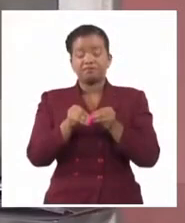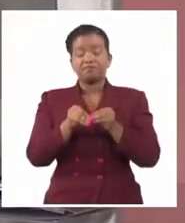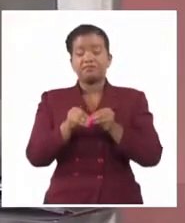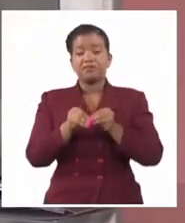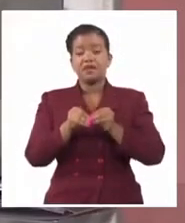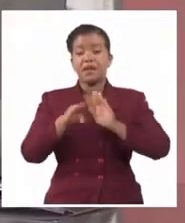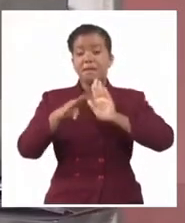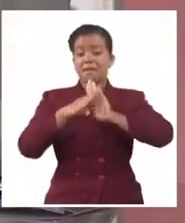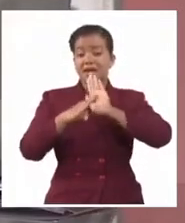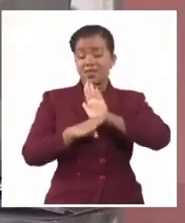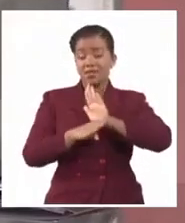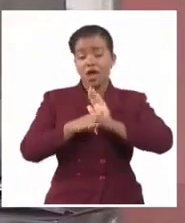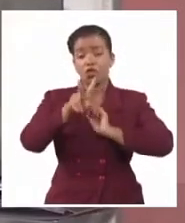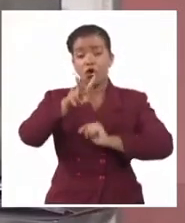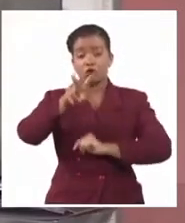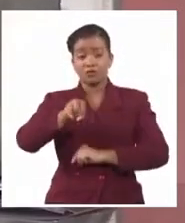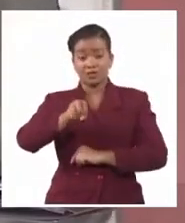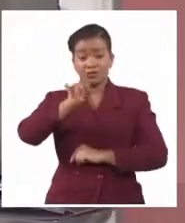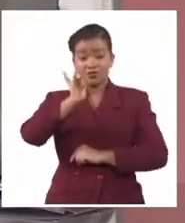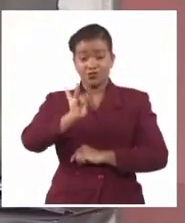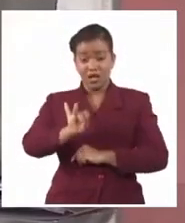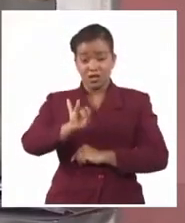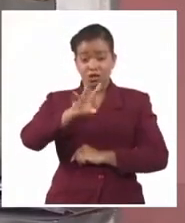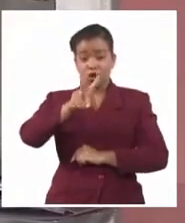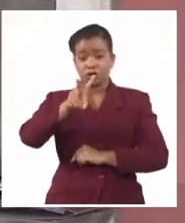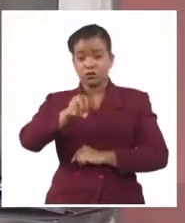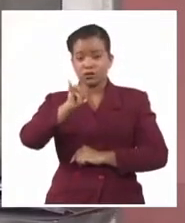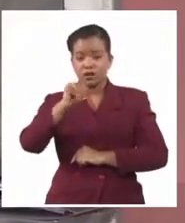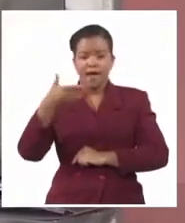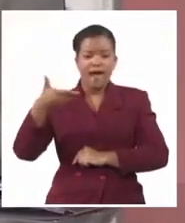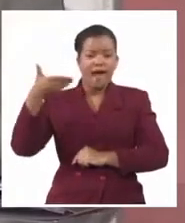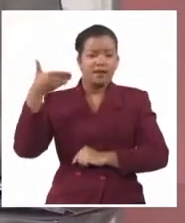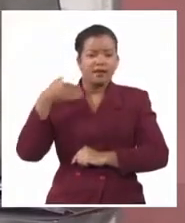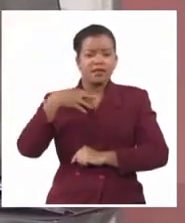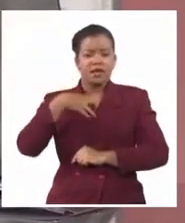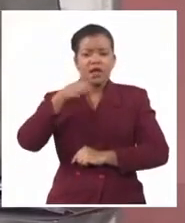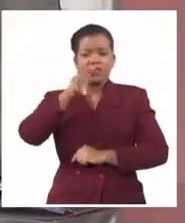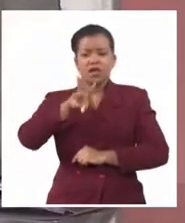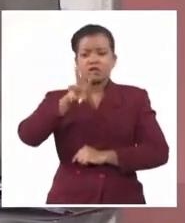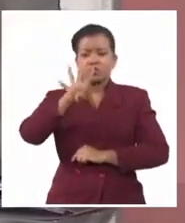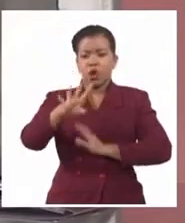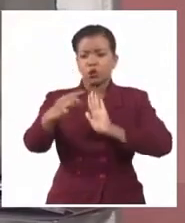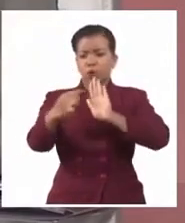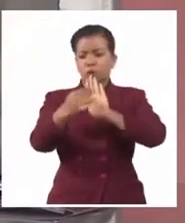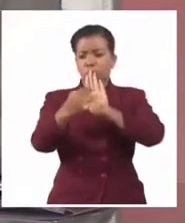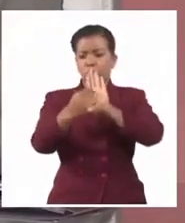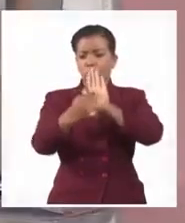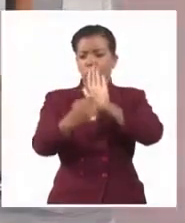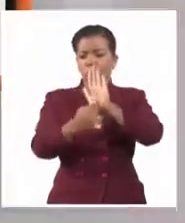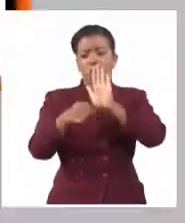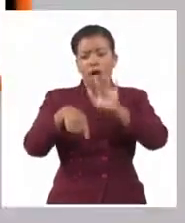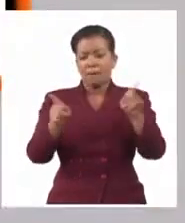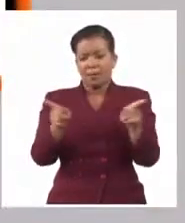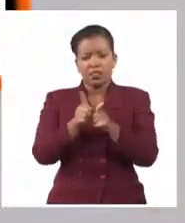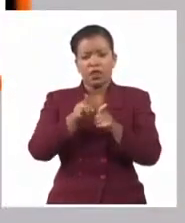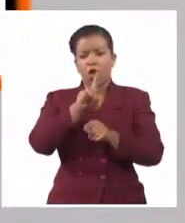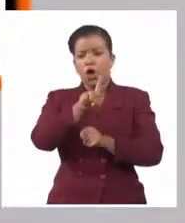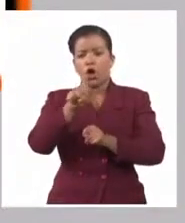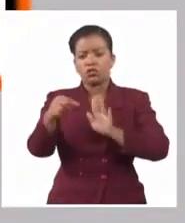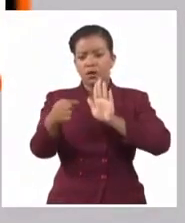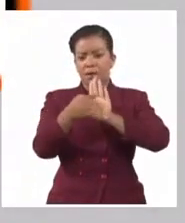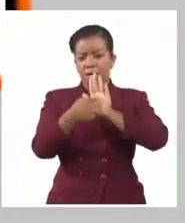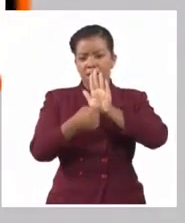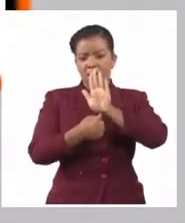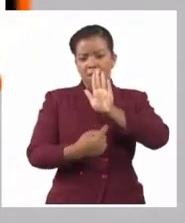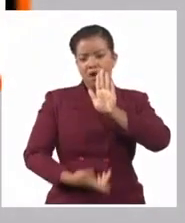206 y las 207, tenía 34 capítulos. Hoy nosotros lo estamos resumiendo en 11 capítulos, que